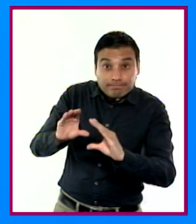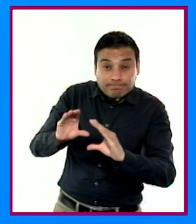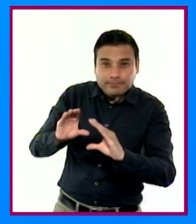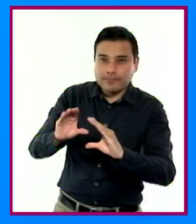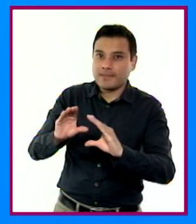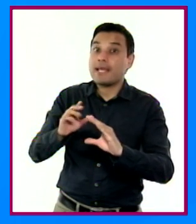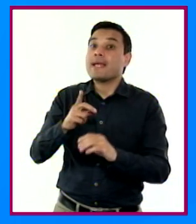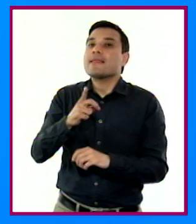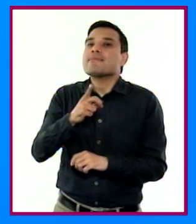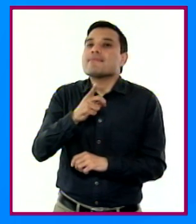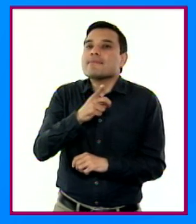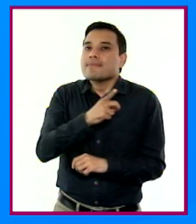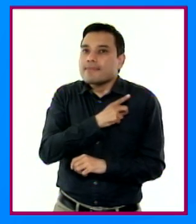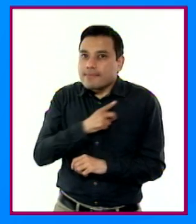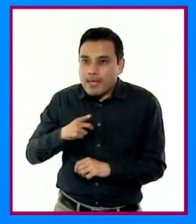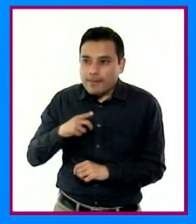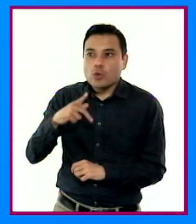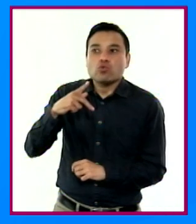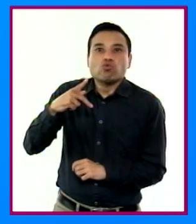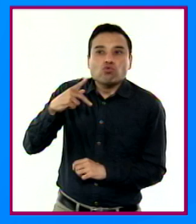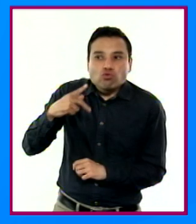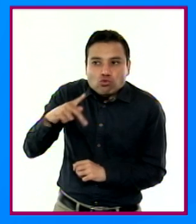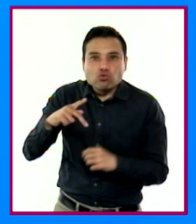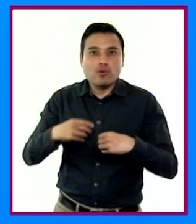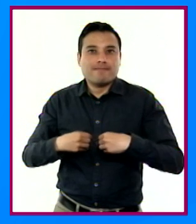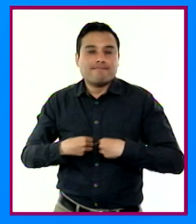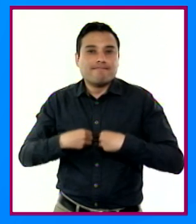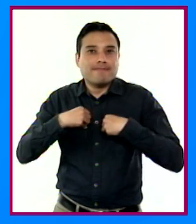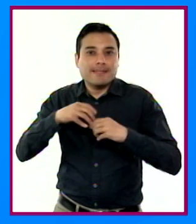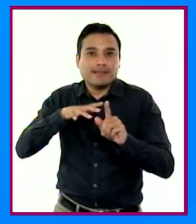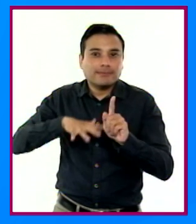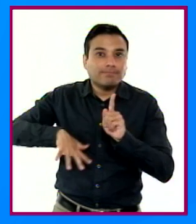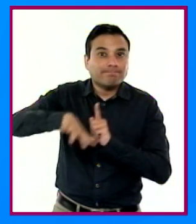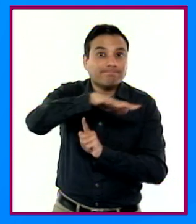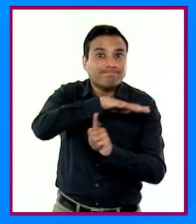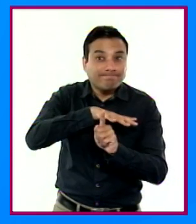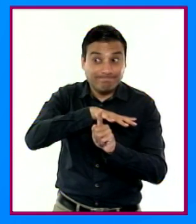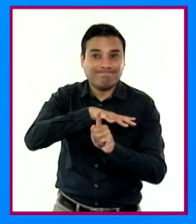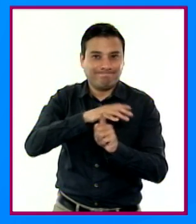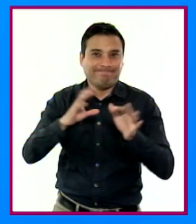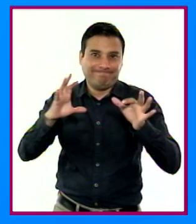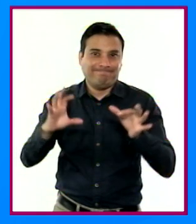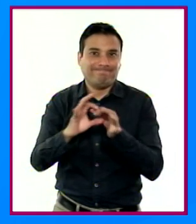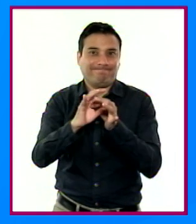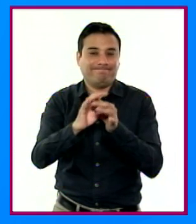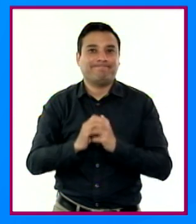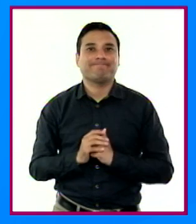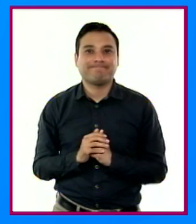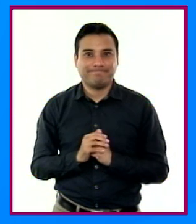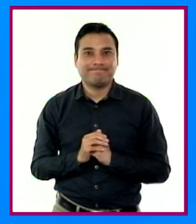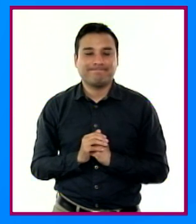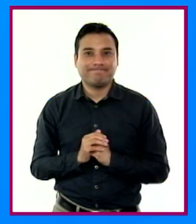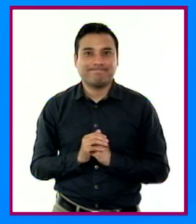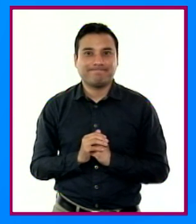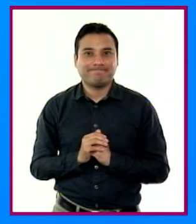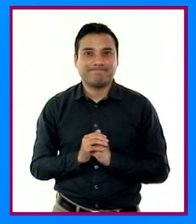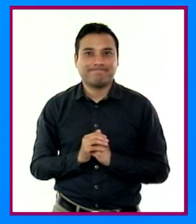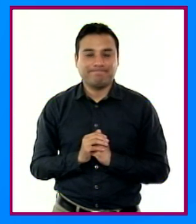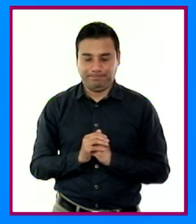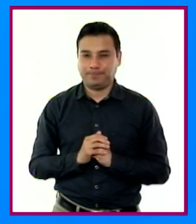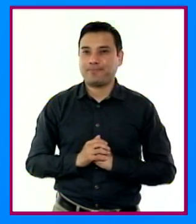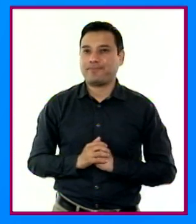deben conectarse con situaciones y contextos de la realidad para que tengan sentido y significado.